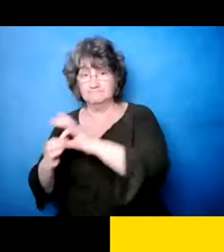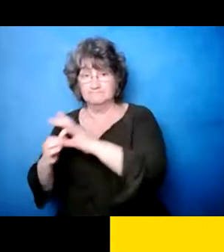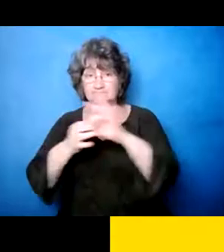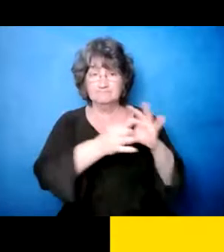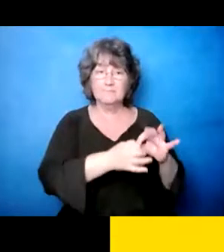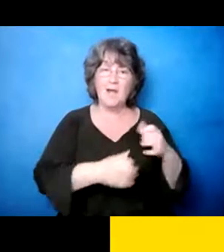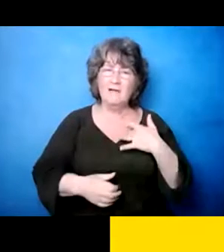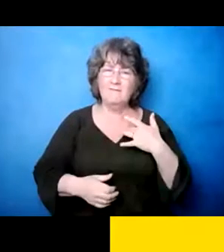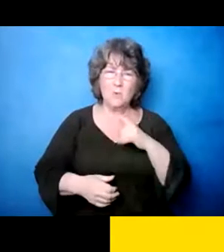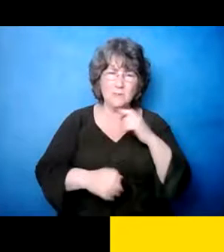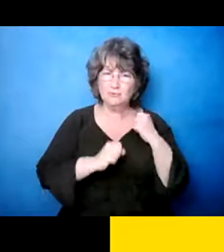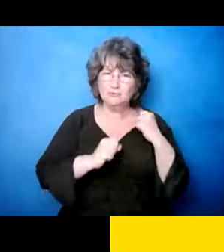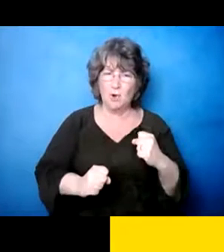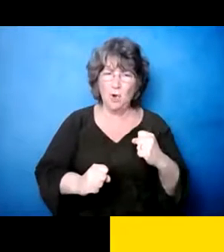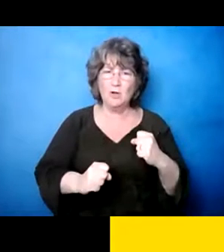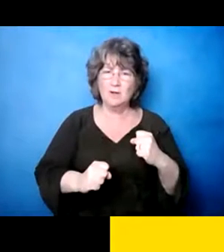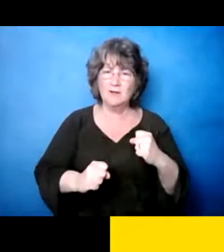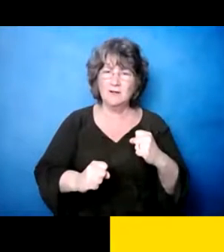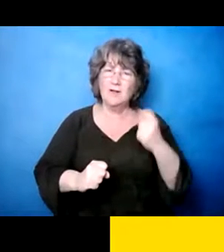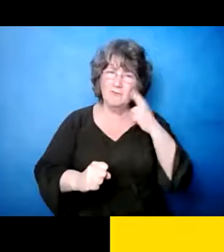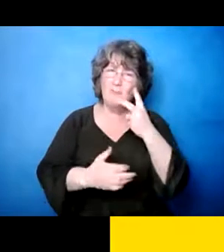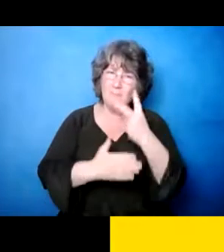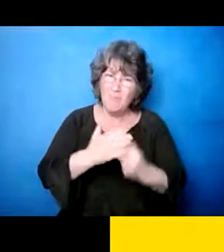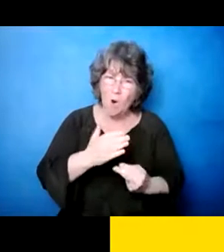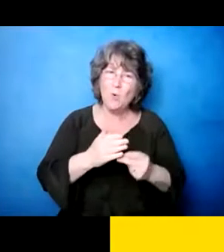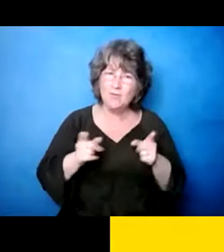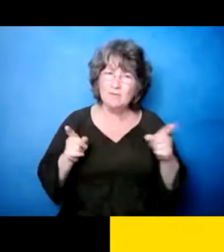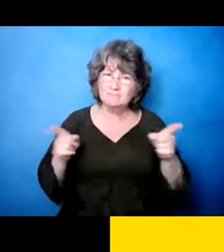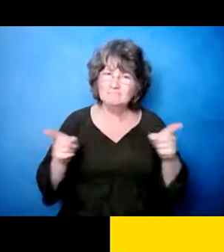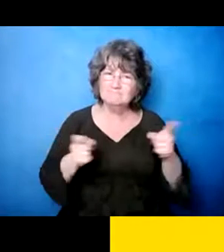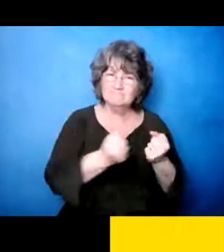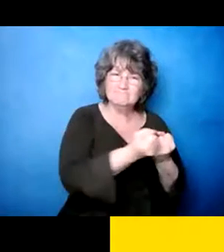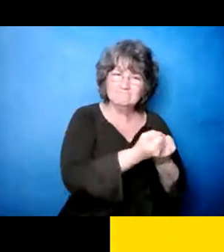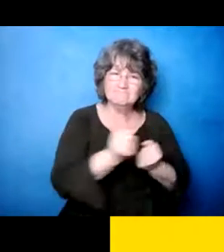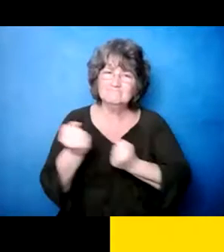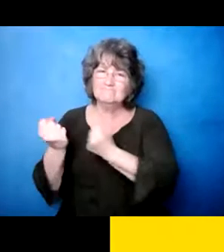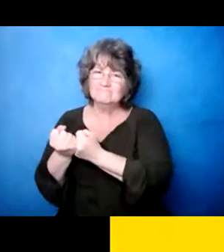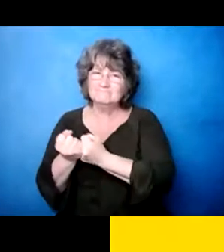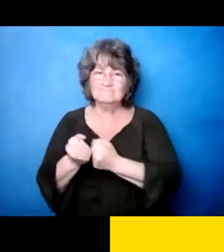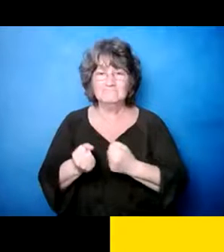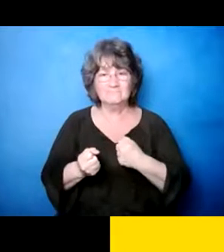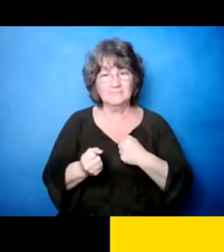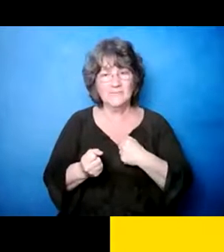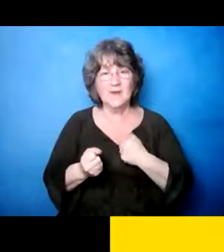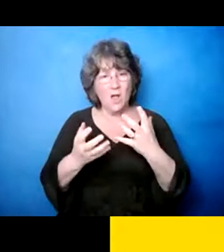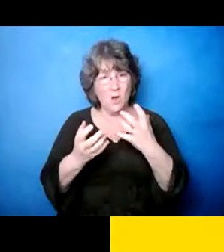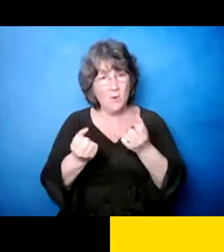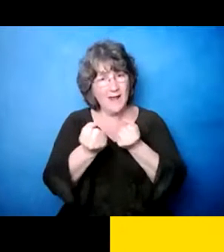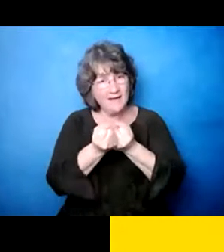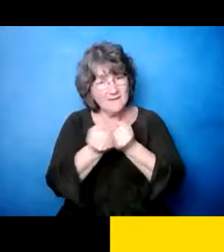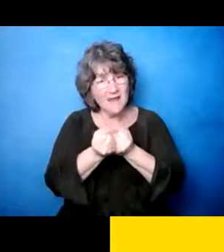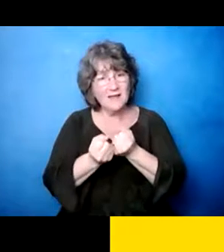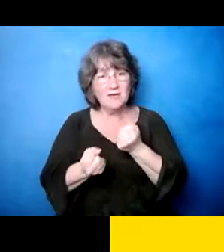Y yo me siento, eh, fortalecida, el apoyo fuerte de ambas comunidades